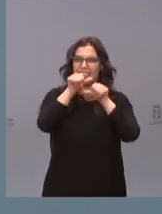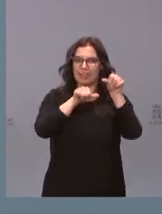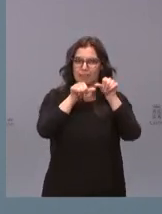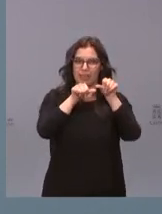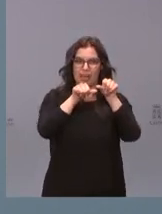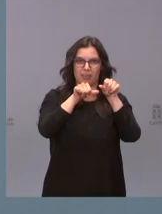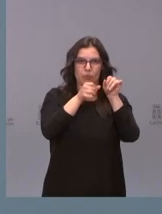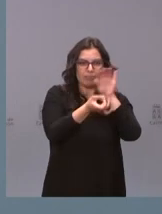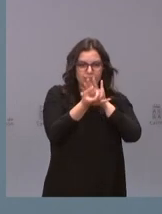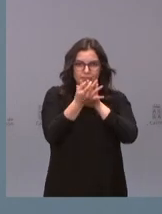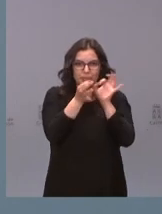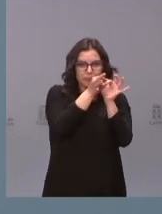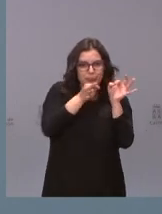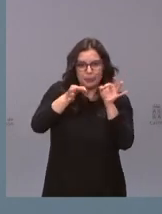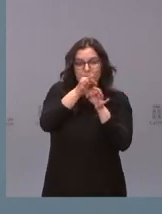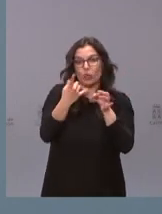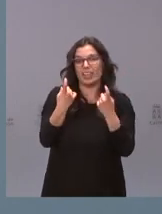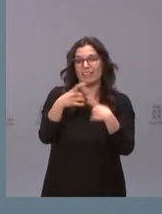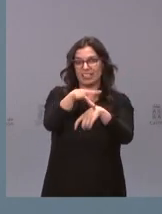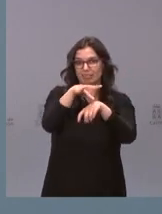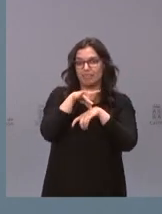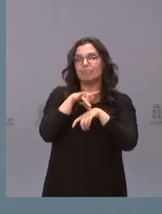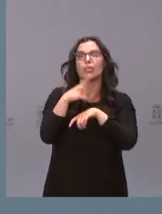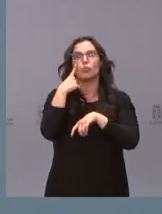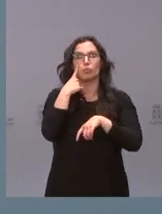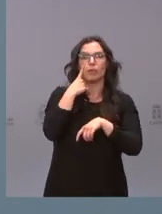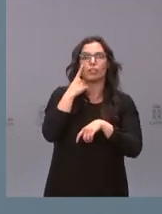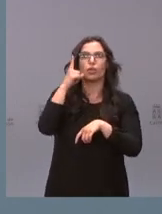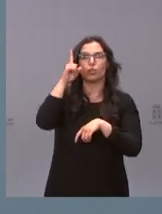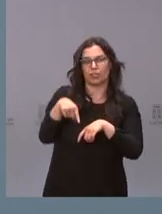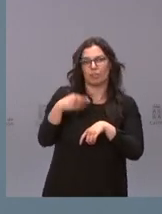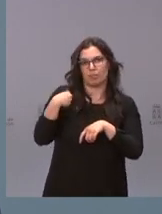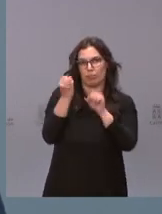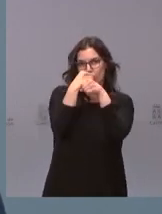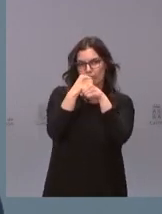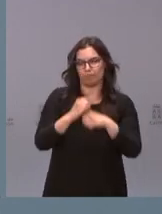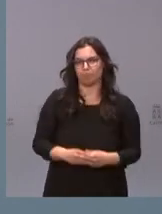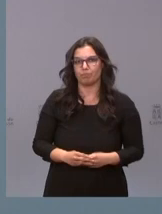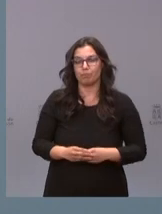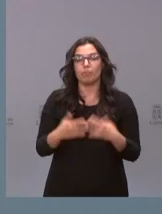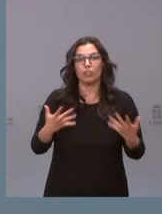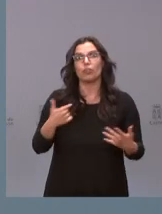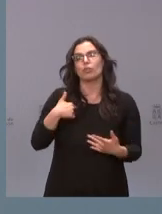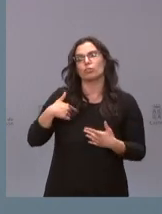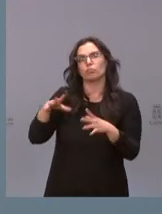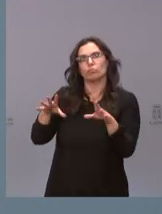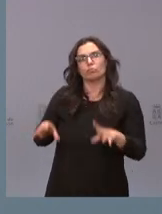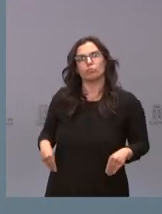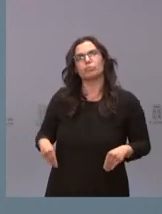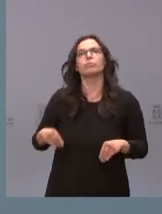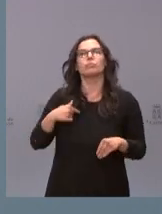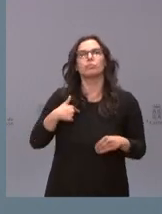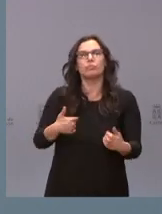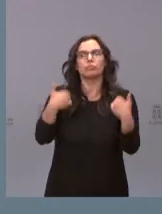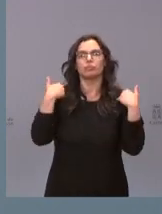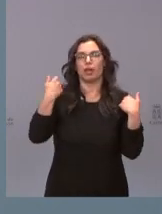necesitar guía y supervisión desde un punto de vista biológico. Por lo tanto, he aceptado asumir el cargo de